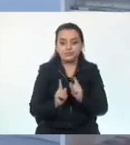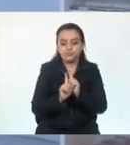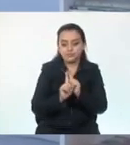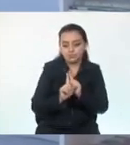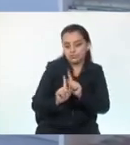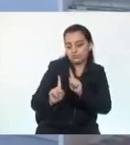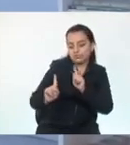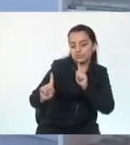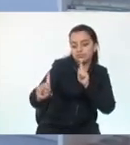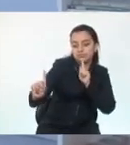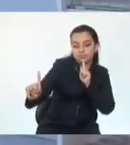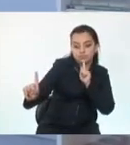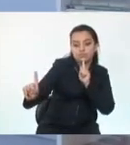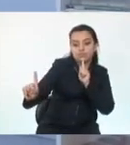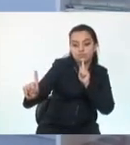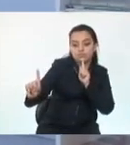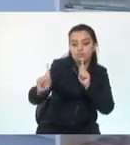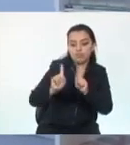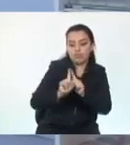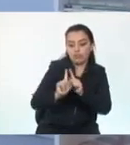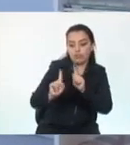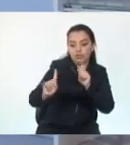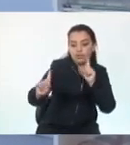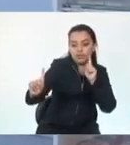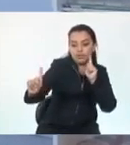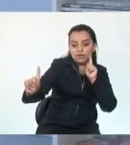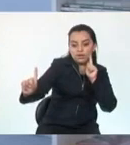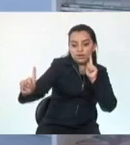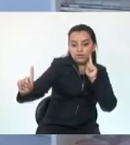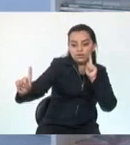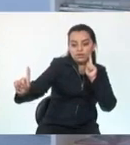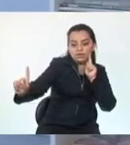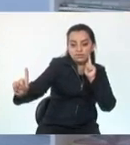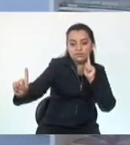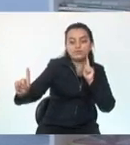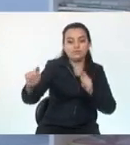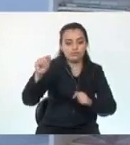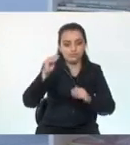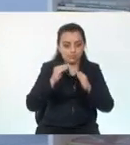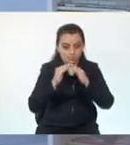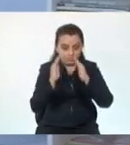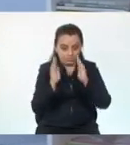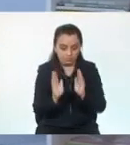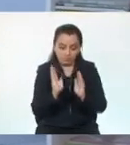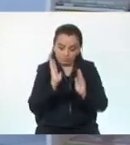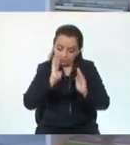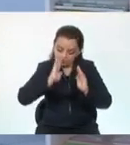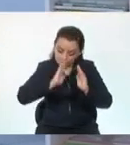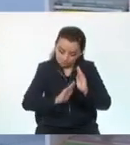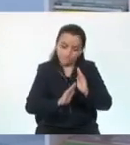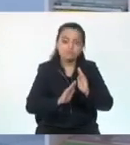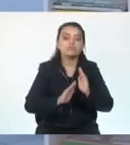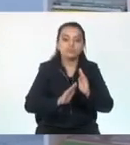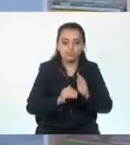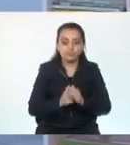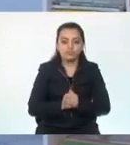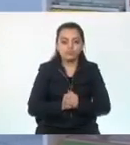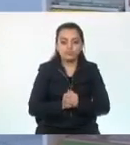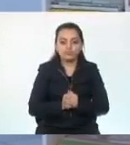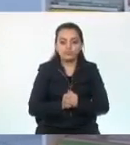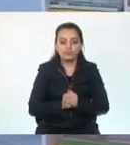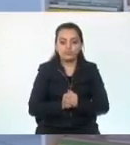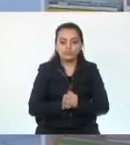físico y no salir de casa si no es necesario. Llegamos hasta aquí,